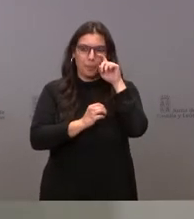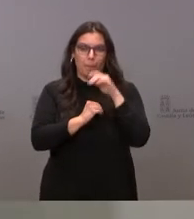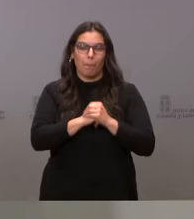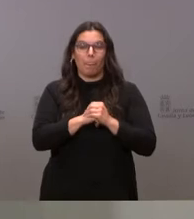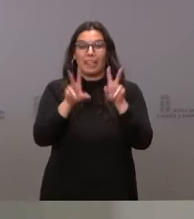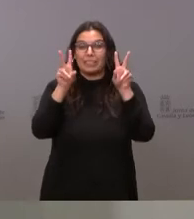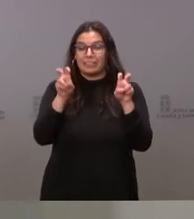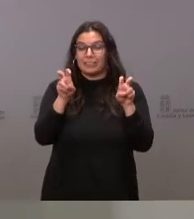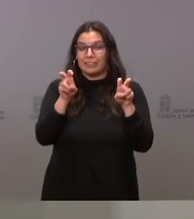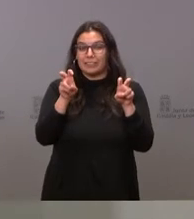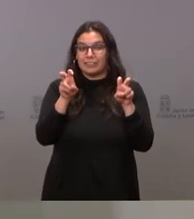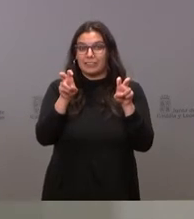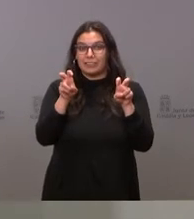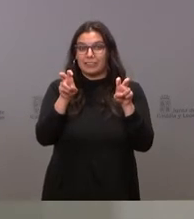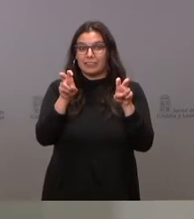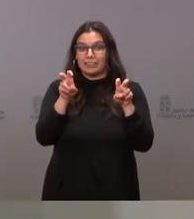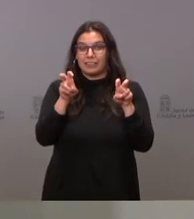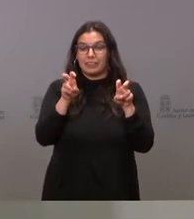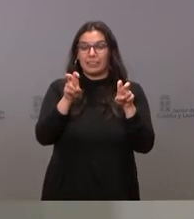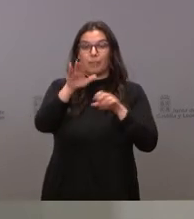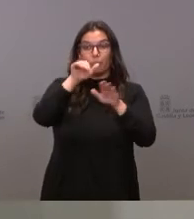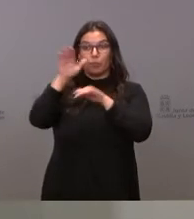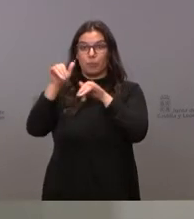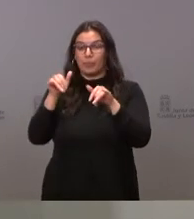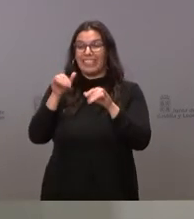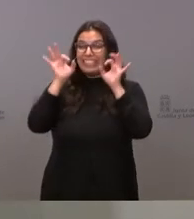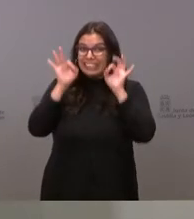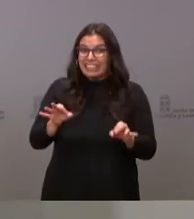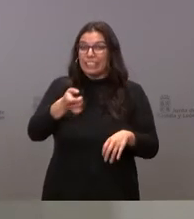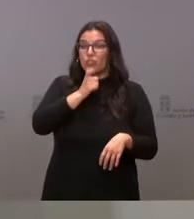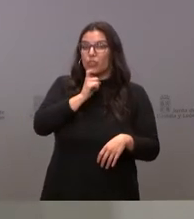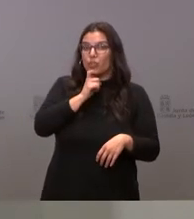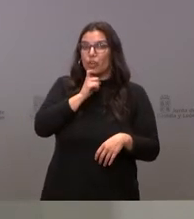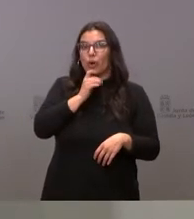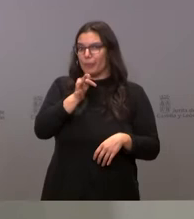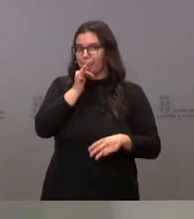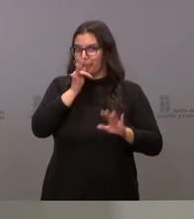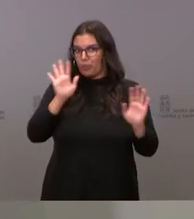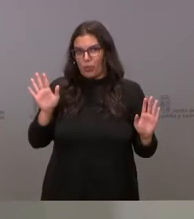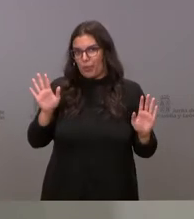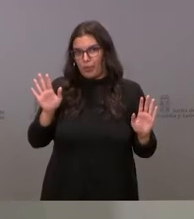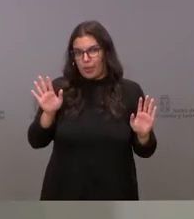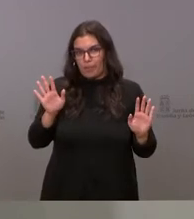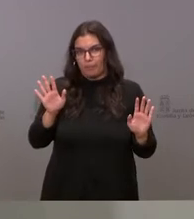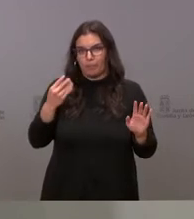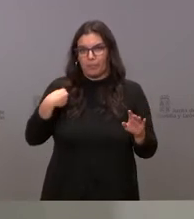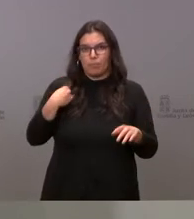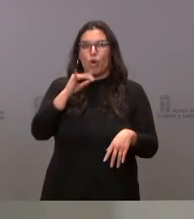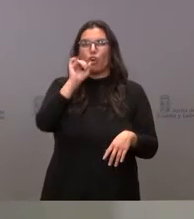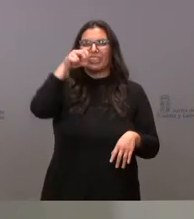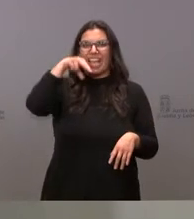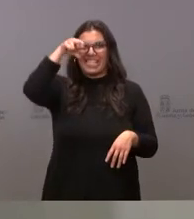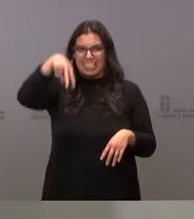Sobre la precisión del llamamiento, en este momento no le puedo decir exactamente cómo vamos a hacer este llamamiento.